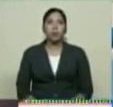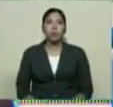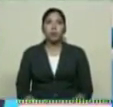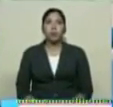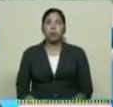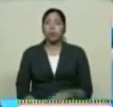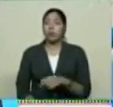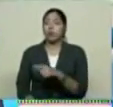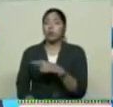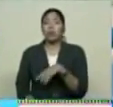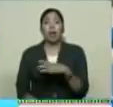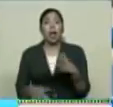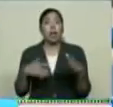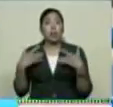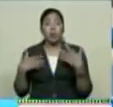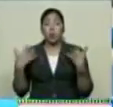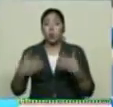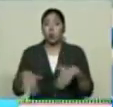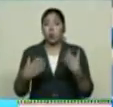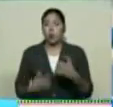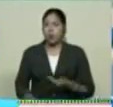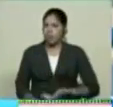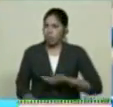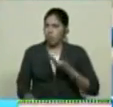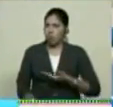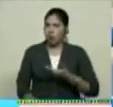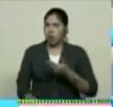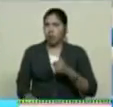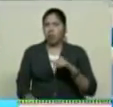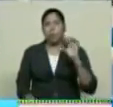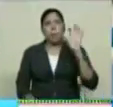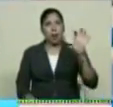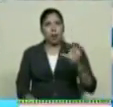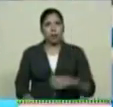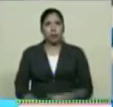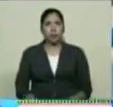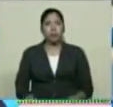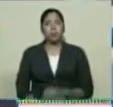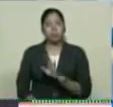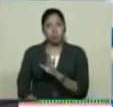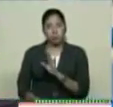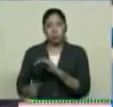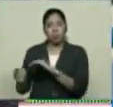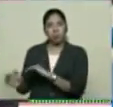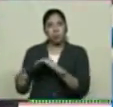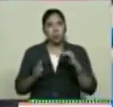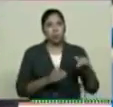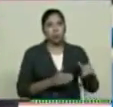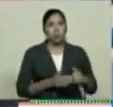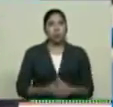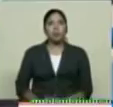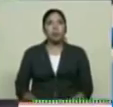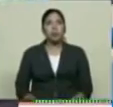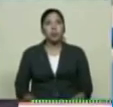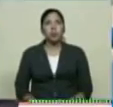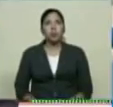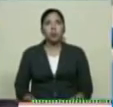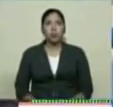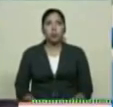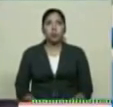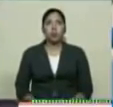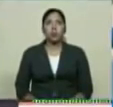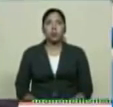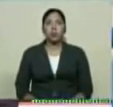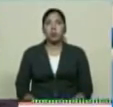eventos Más importantes De ciclismo de montaña En nuestro país Y hablar ahora Específicamente De lo que fue Esta edición Alcalde La edición de